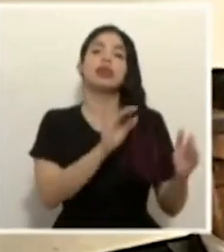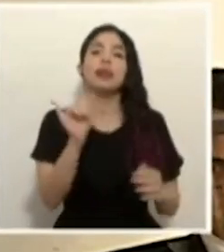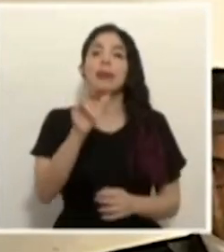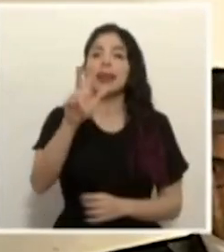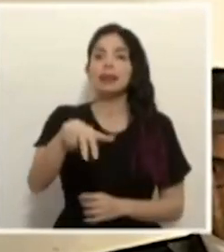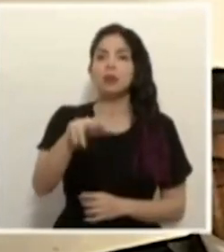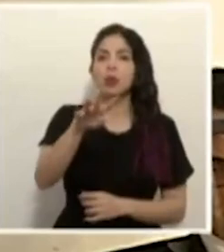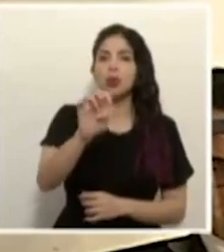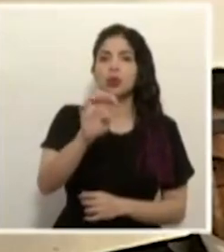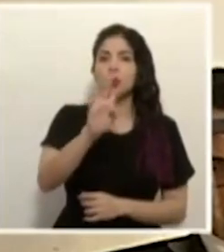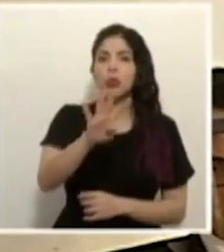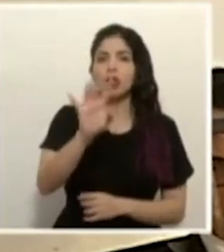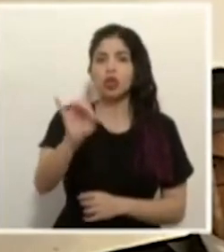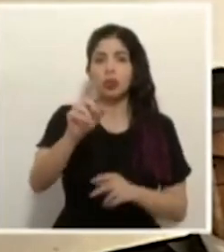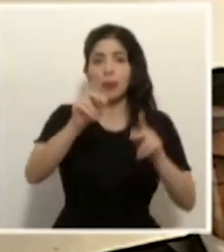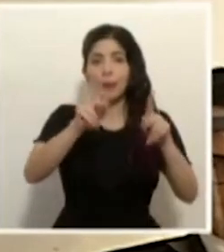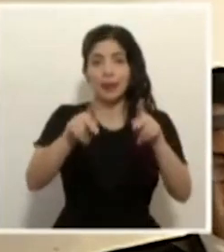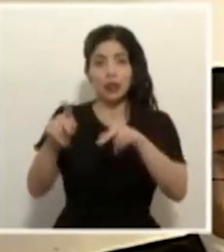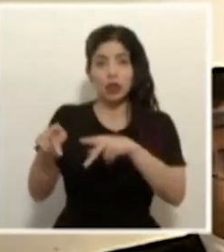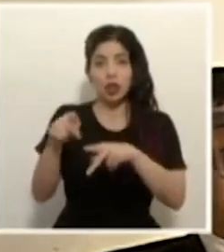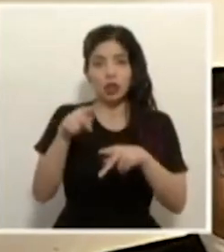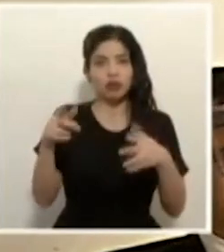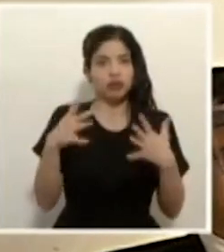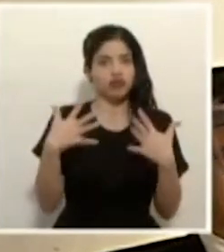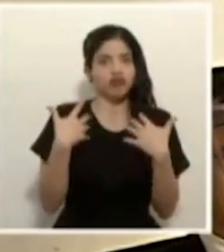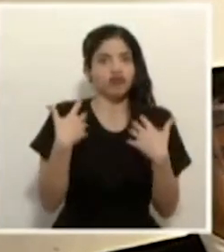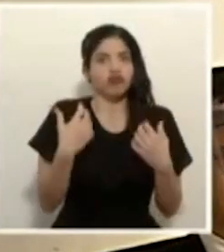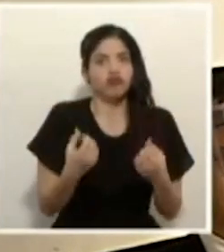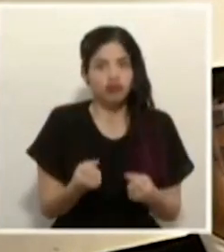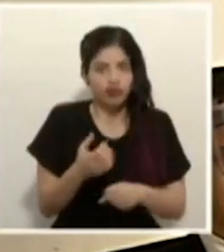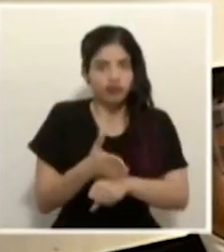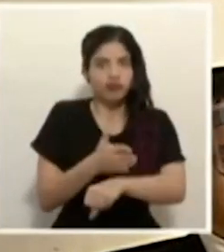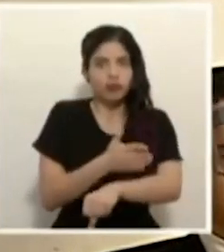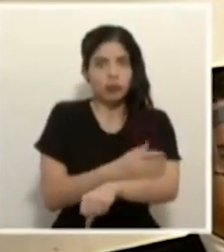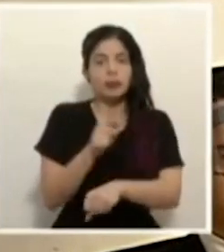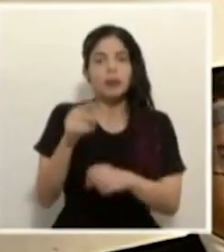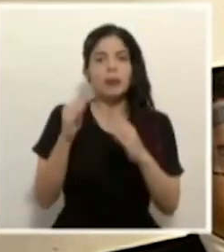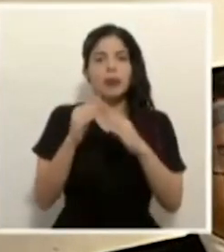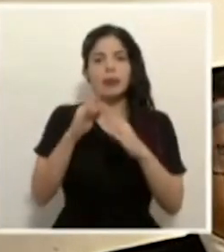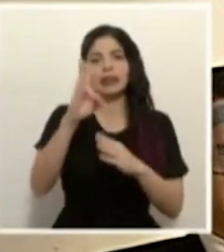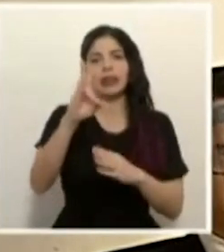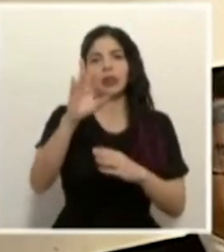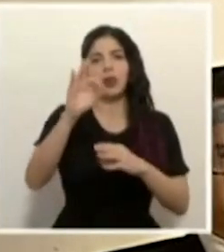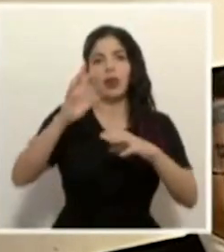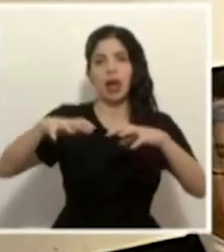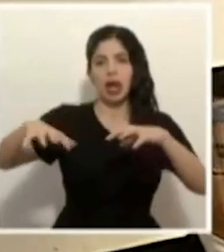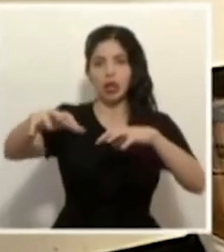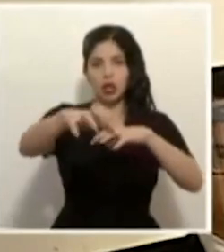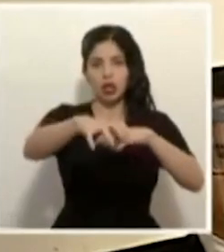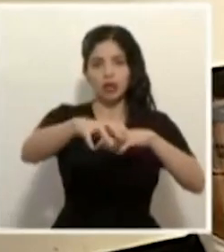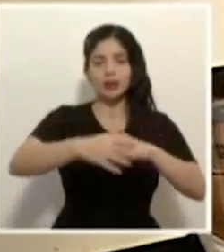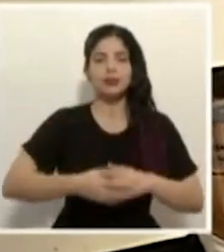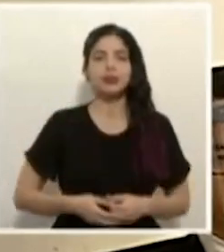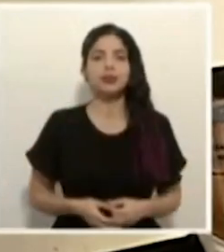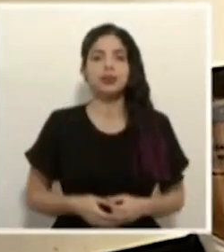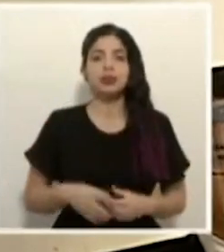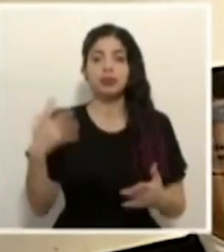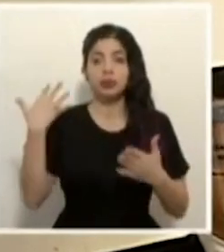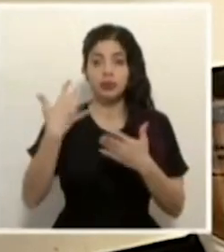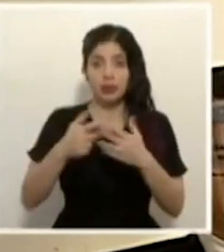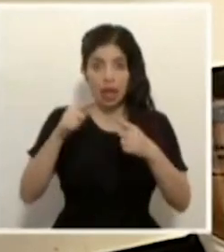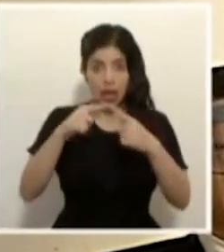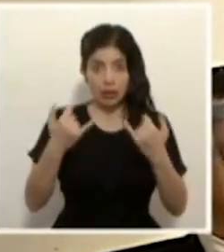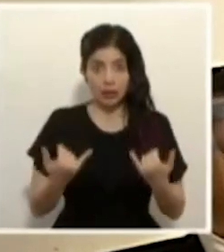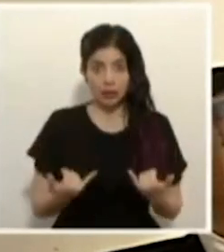.448 personas que se han recuperado, están en 79 cantones. A la fecha,